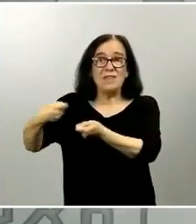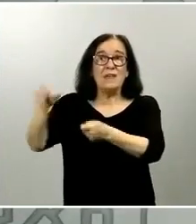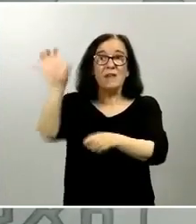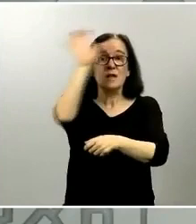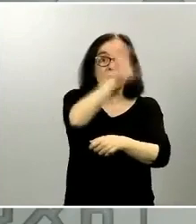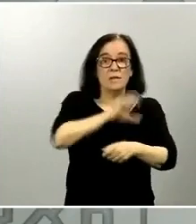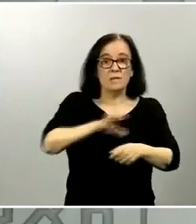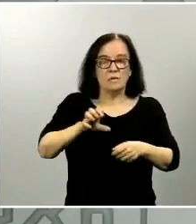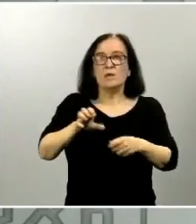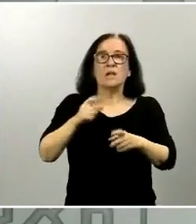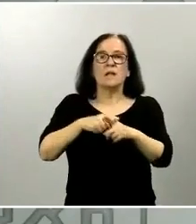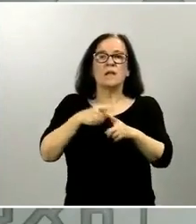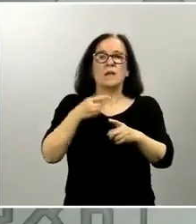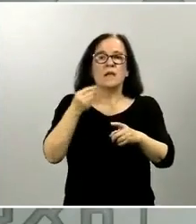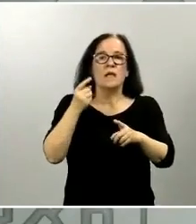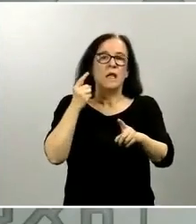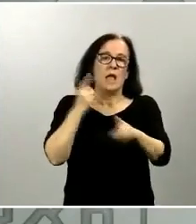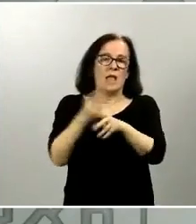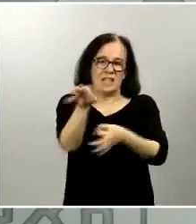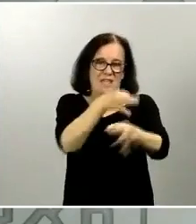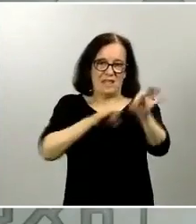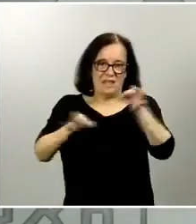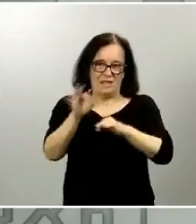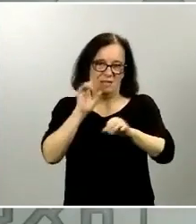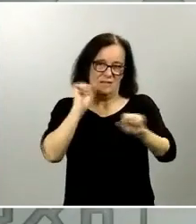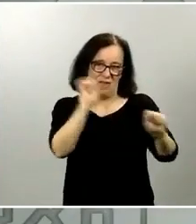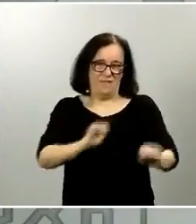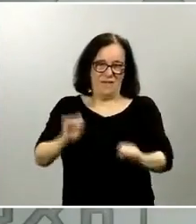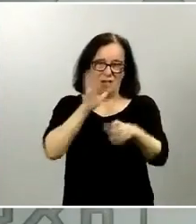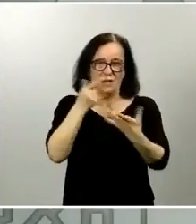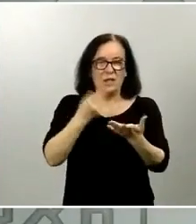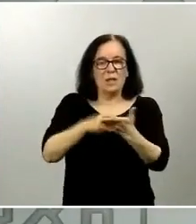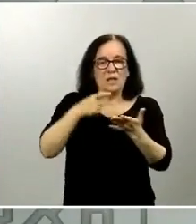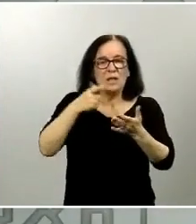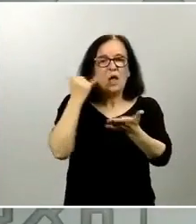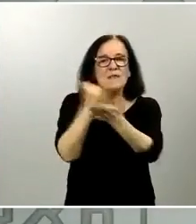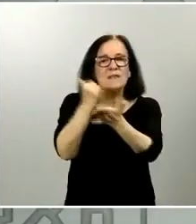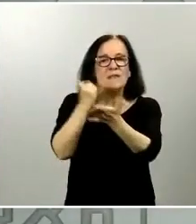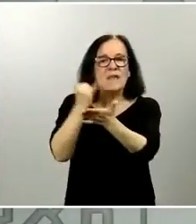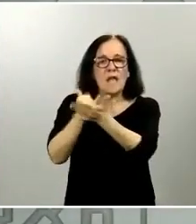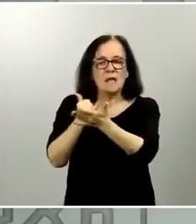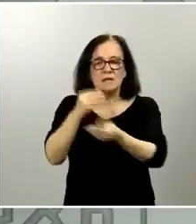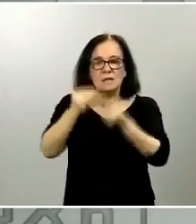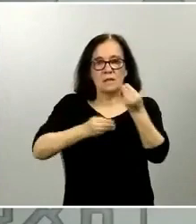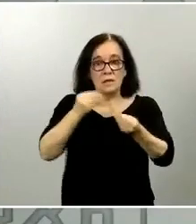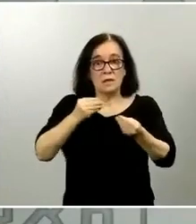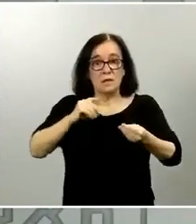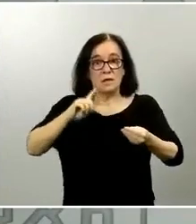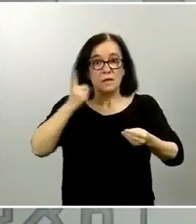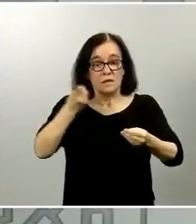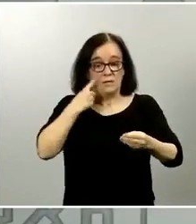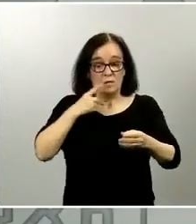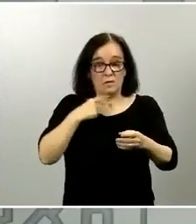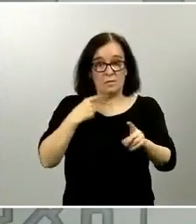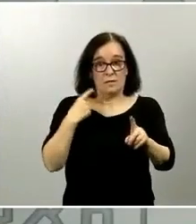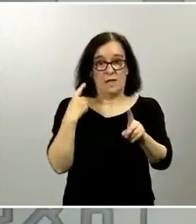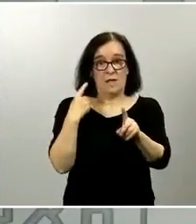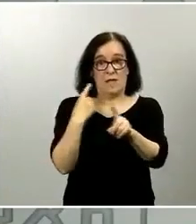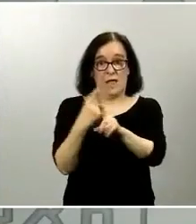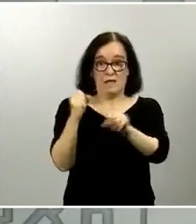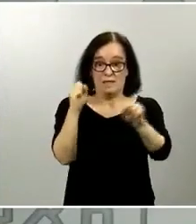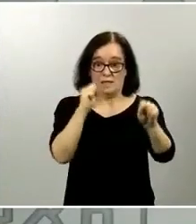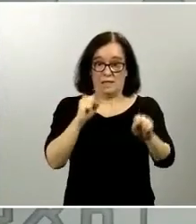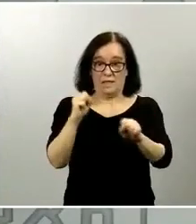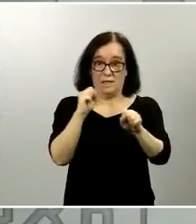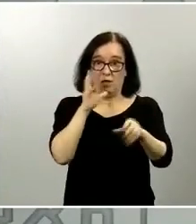anticuerpos los test de anticuerpos son un tipo de test que lo que detectan precisamente son estos anticuerpos que lo que indican